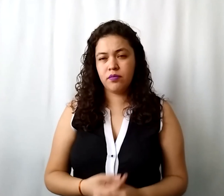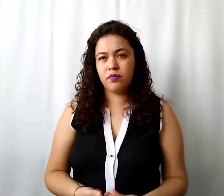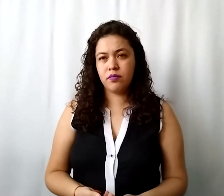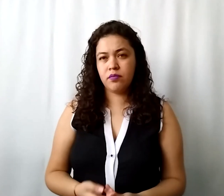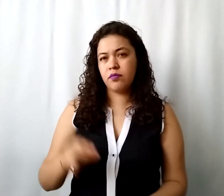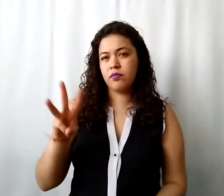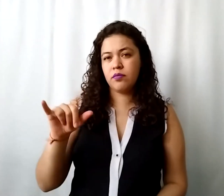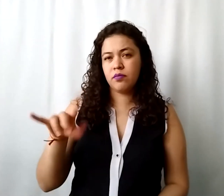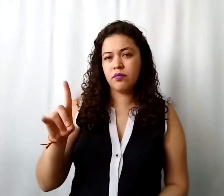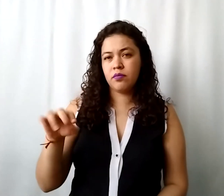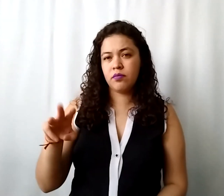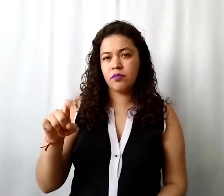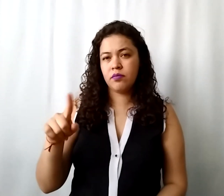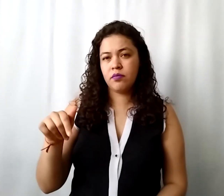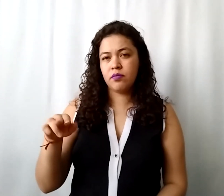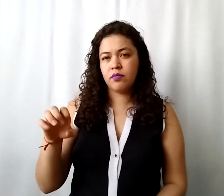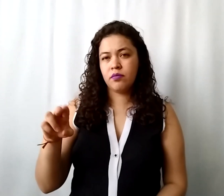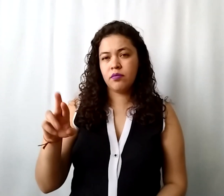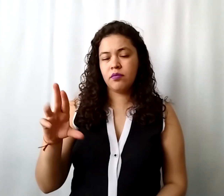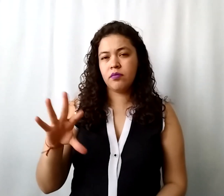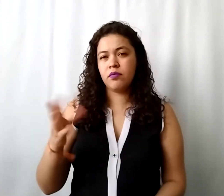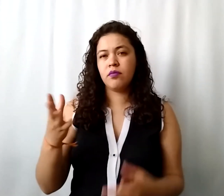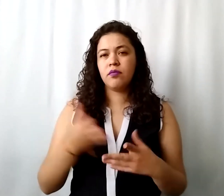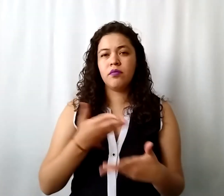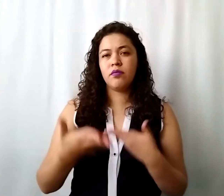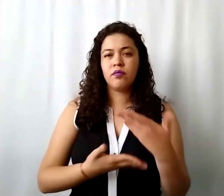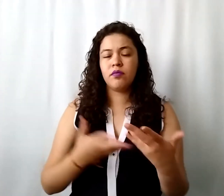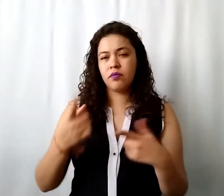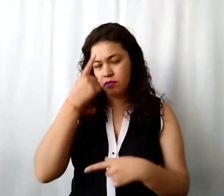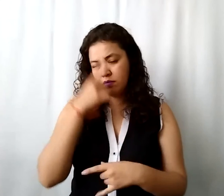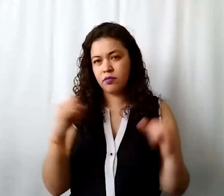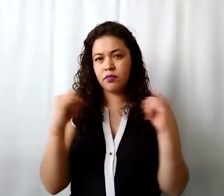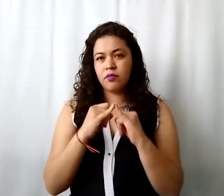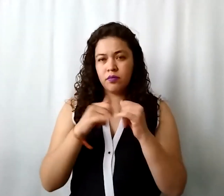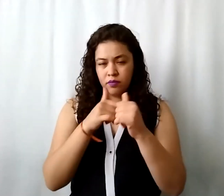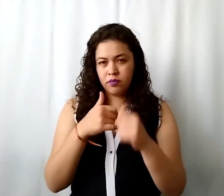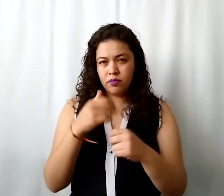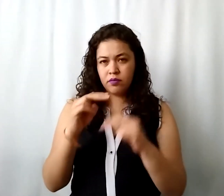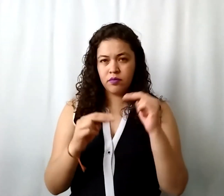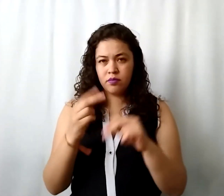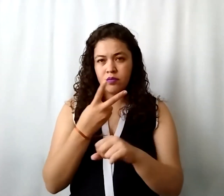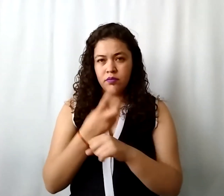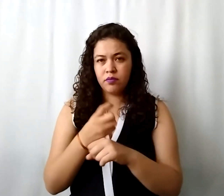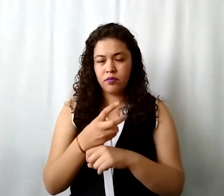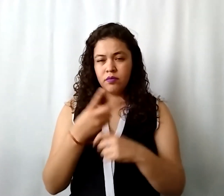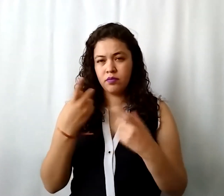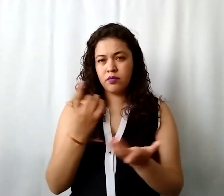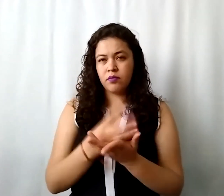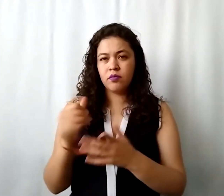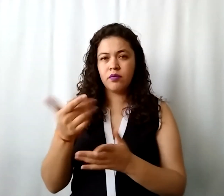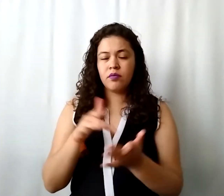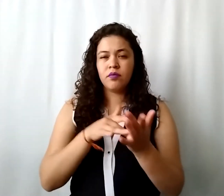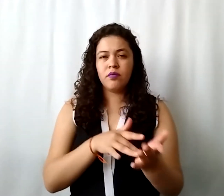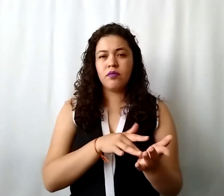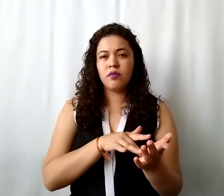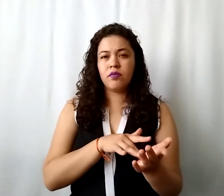Manzanero Guzmán ¿cómo aplica el apartado de servicios para las instituciones de segundo piso que sólo apoya a otras instituciones